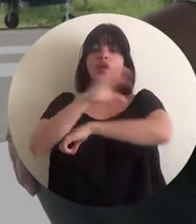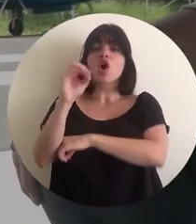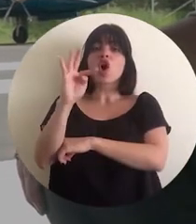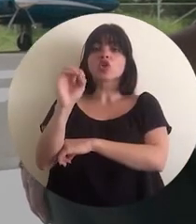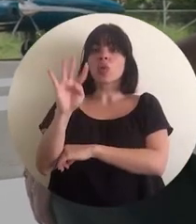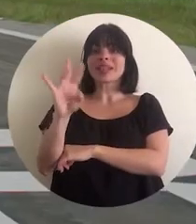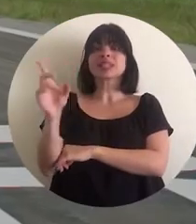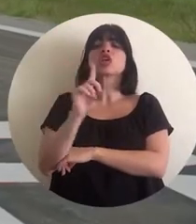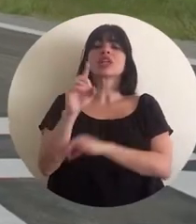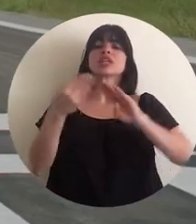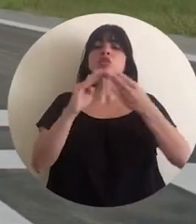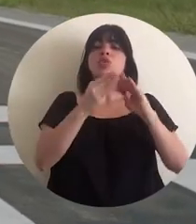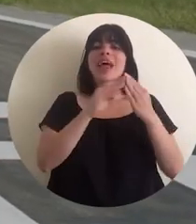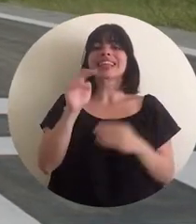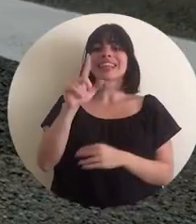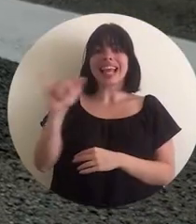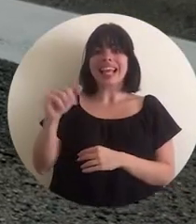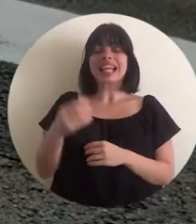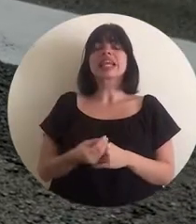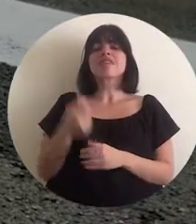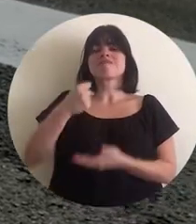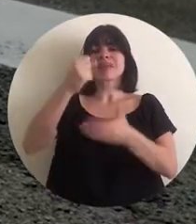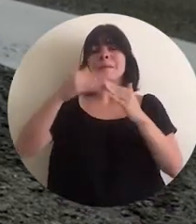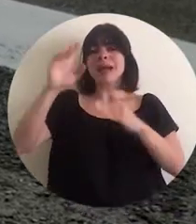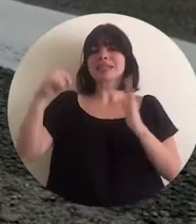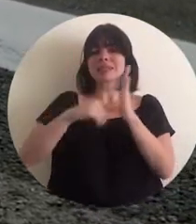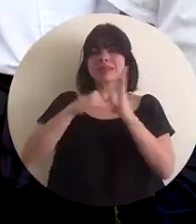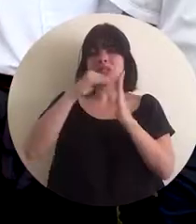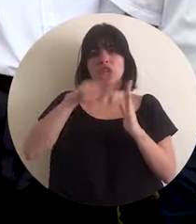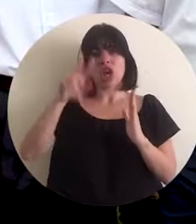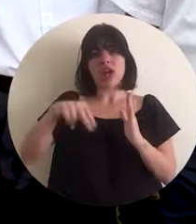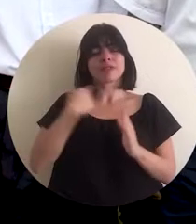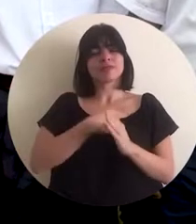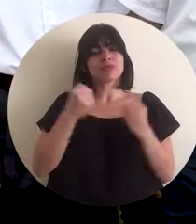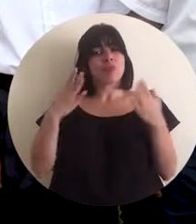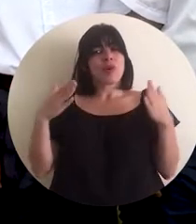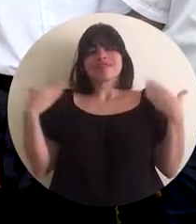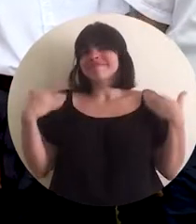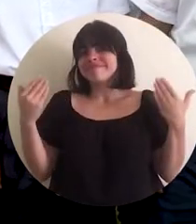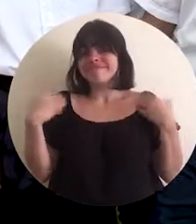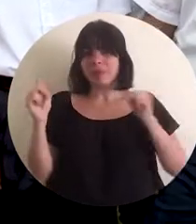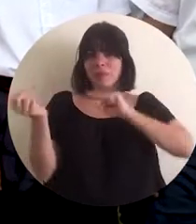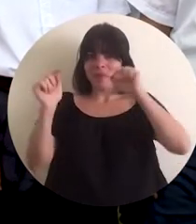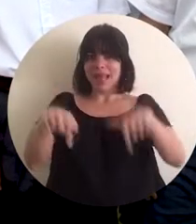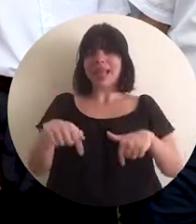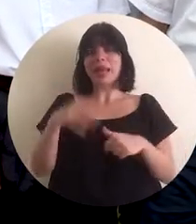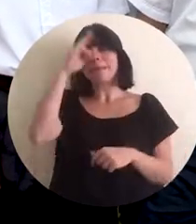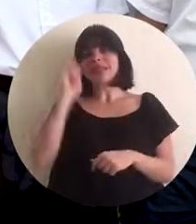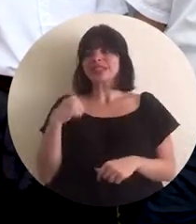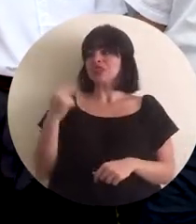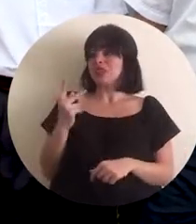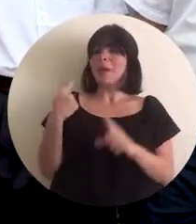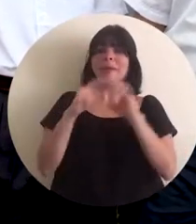47 en Ciudad Neili, con una inversión superior a los mil millones de colones. Estamos muy encantados de estar aquí, Mercedes